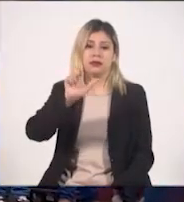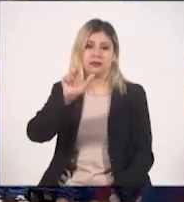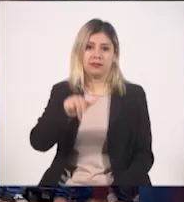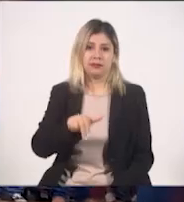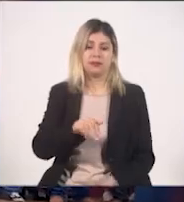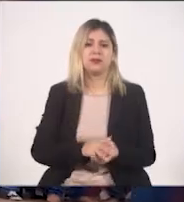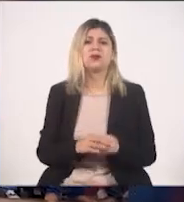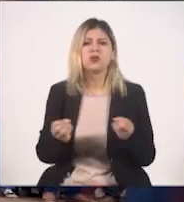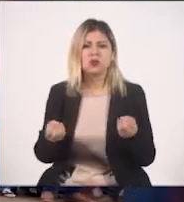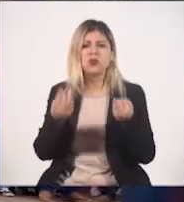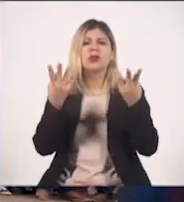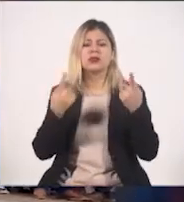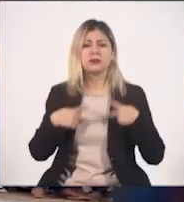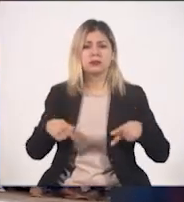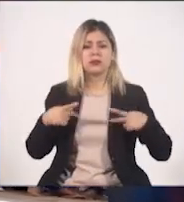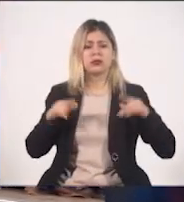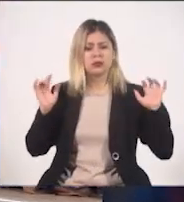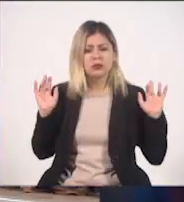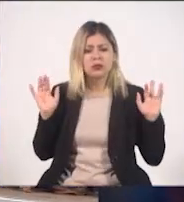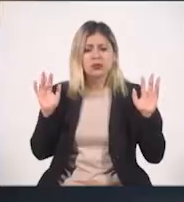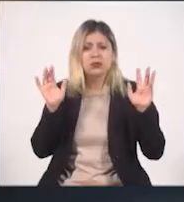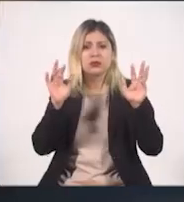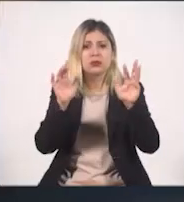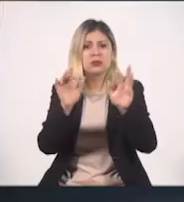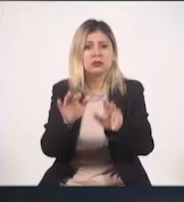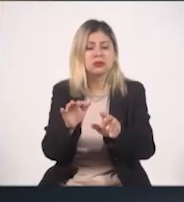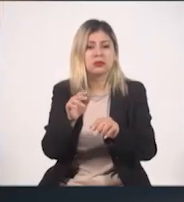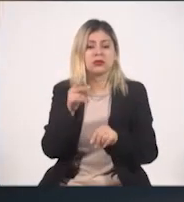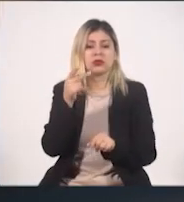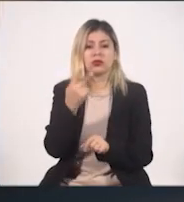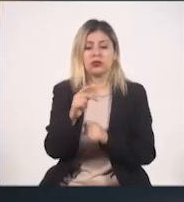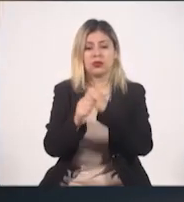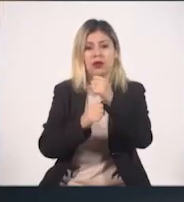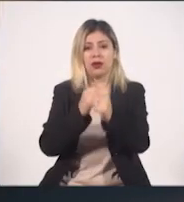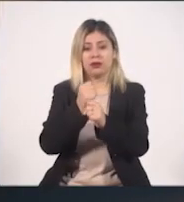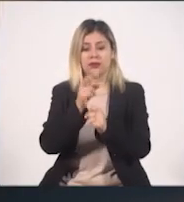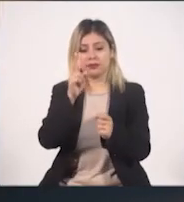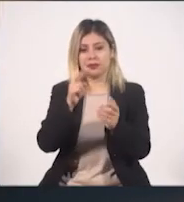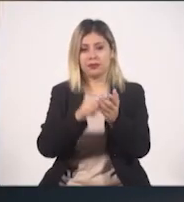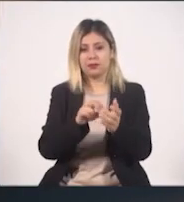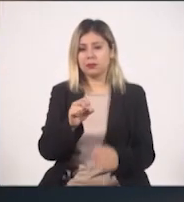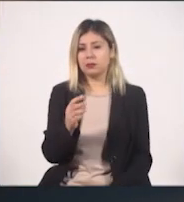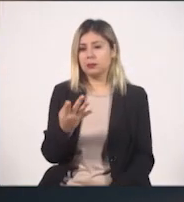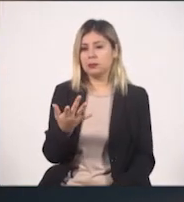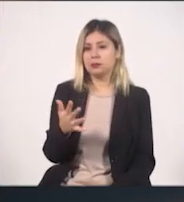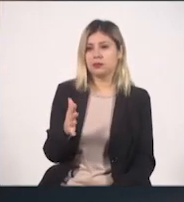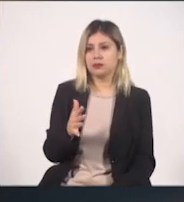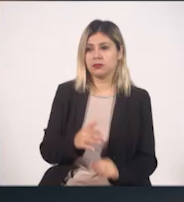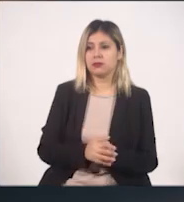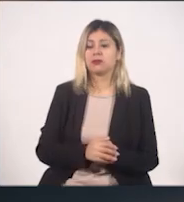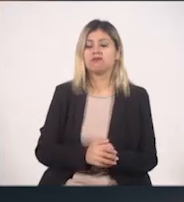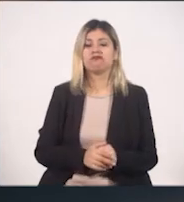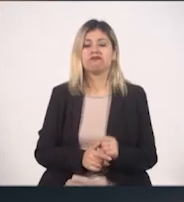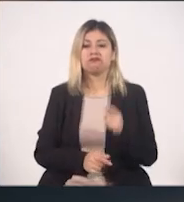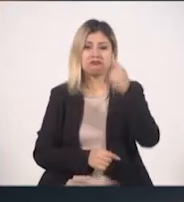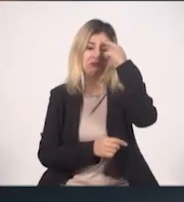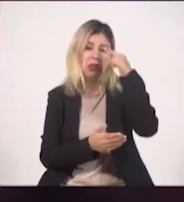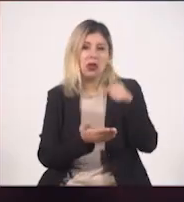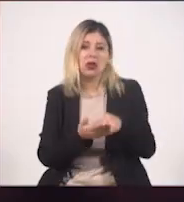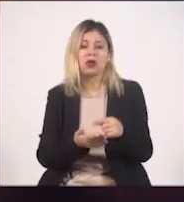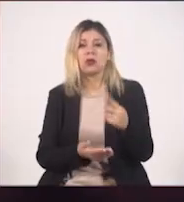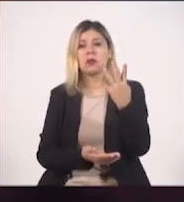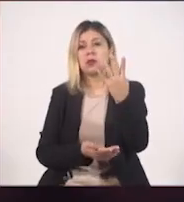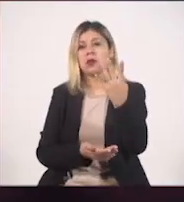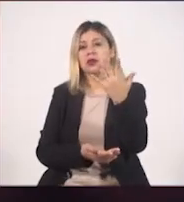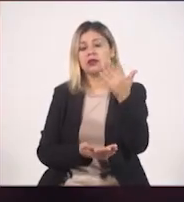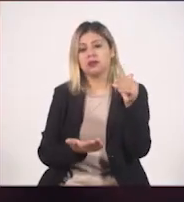asistencia que se espera para este dos mil veinticuatro de derrama también económica? Pues más o menos estamos esperando como unas cuatro